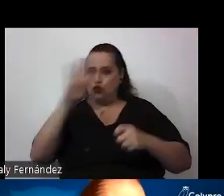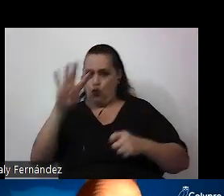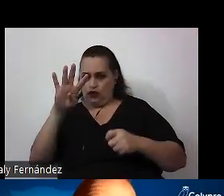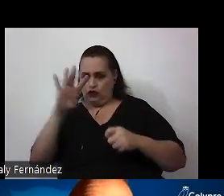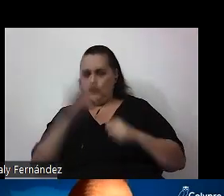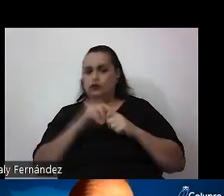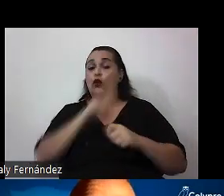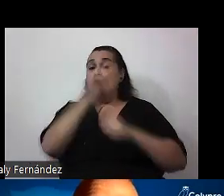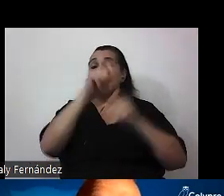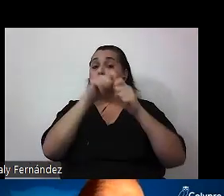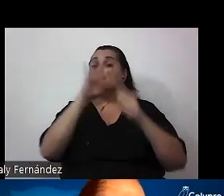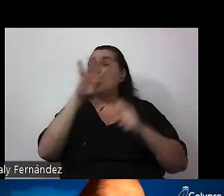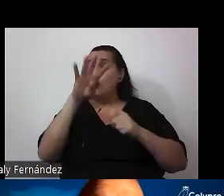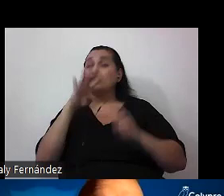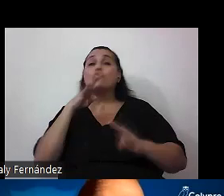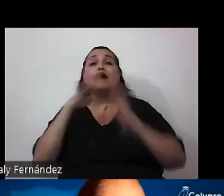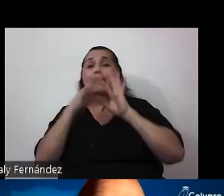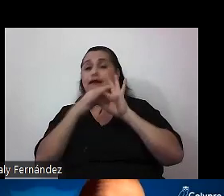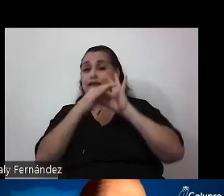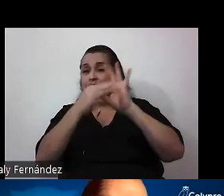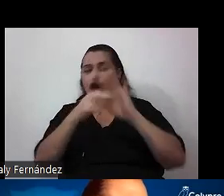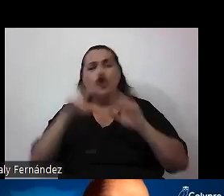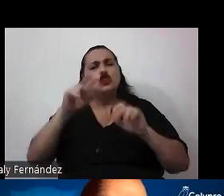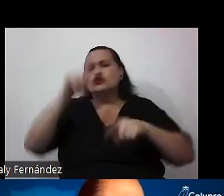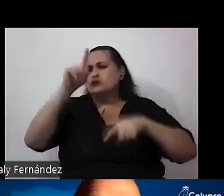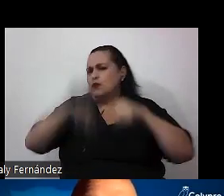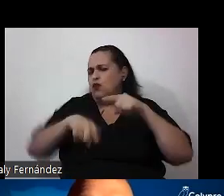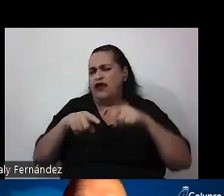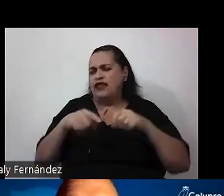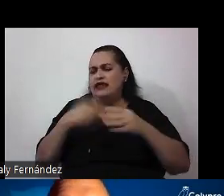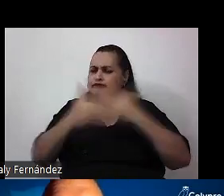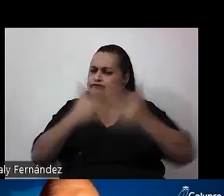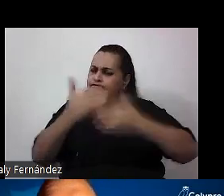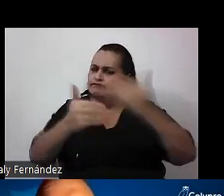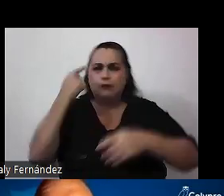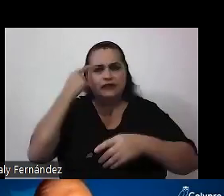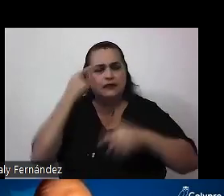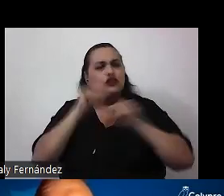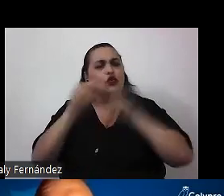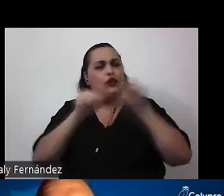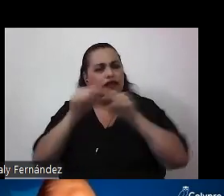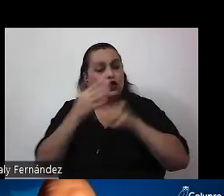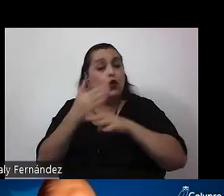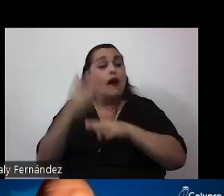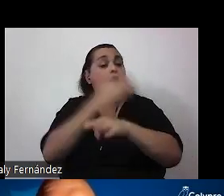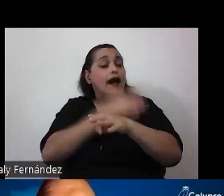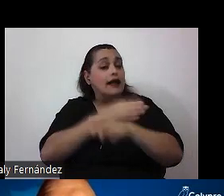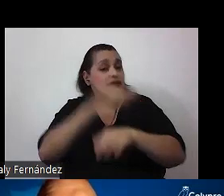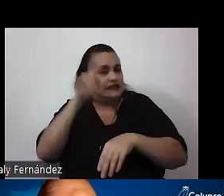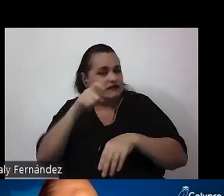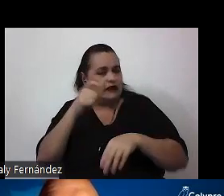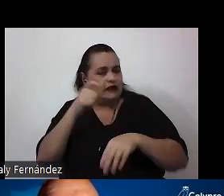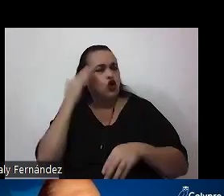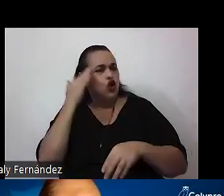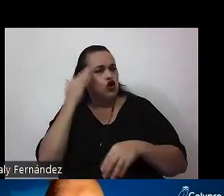El punto 4 hace referencia a que no es posible ejercer tampoco el pensamiento crítico si no tenemos un alto nivel de conocimiento